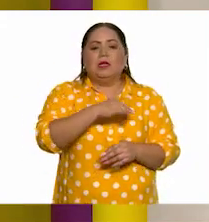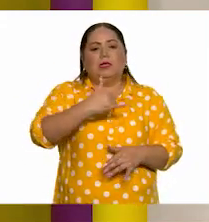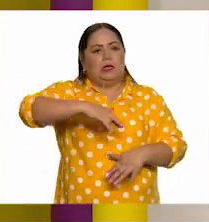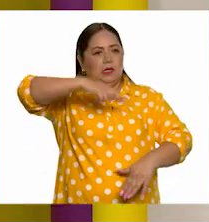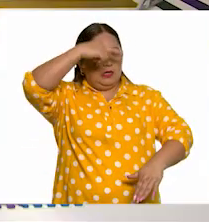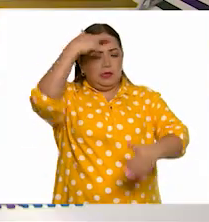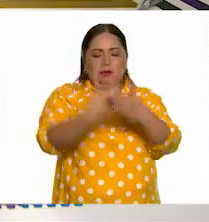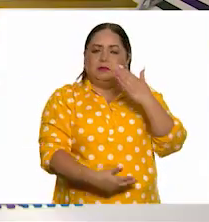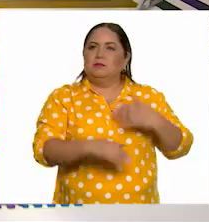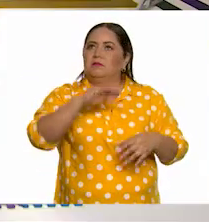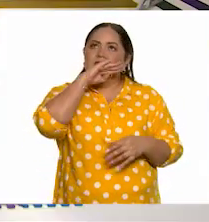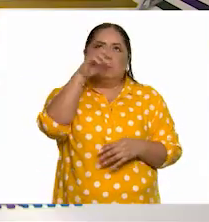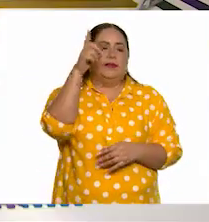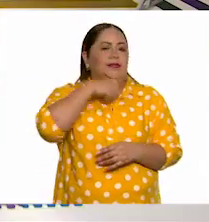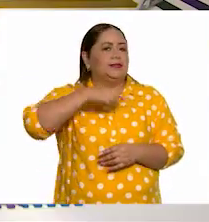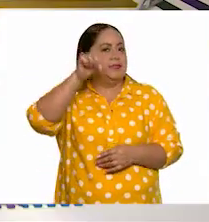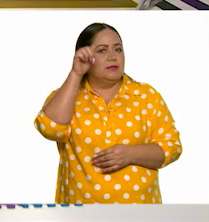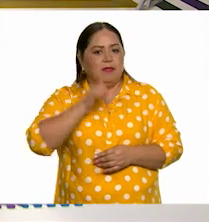Siempre me lo decía.